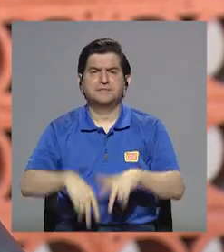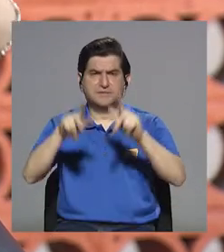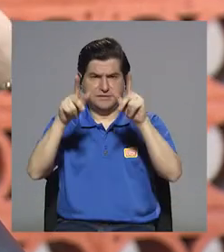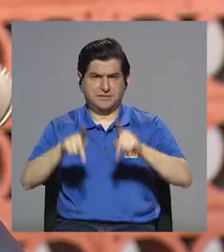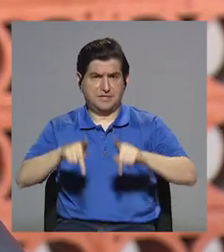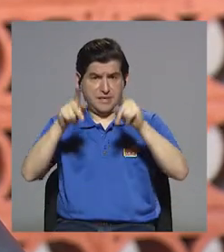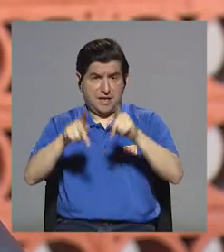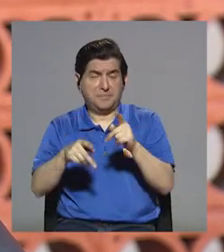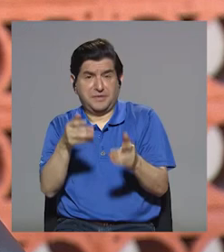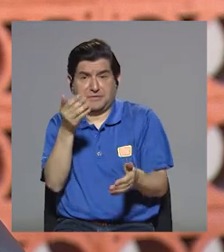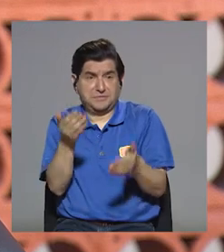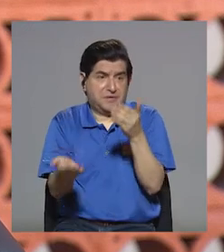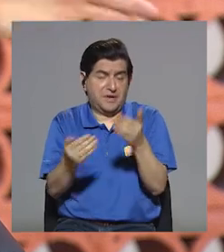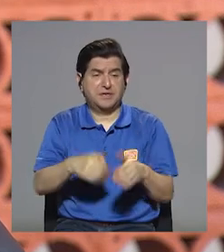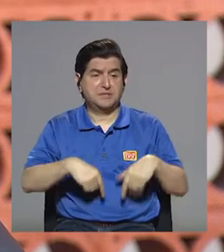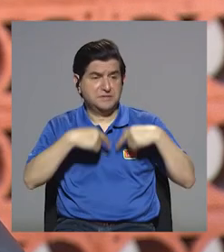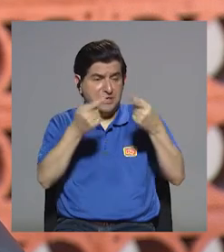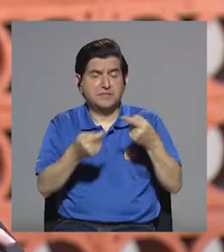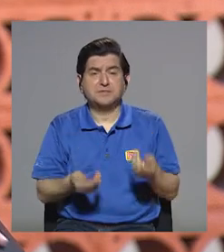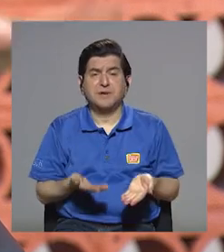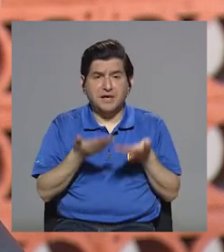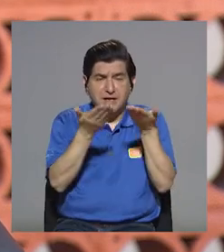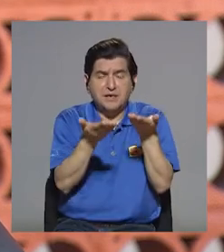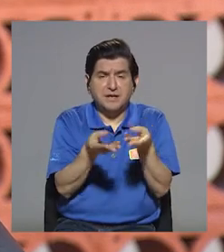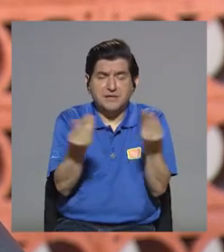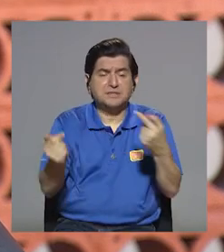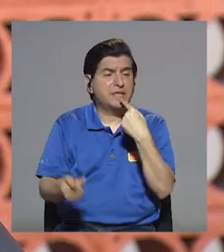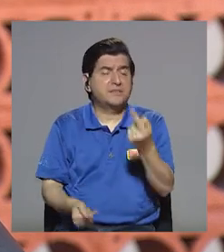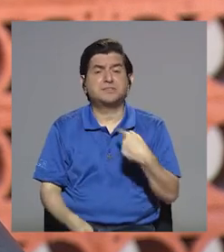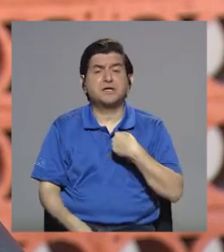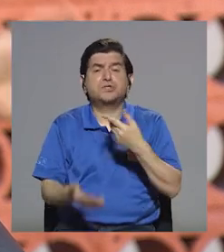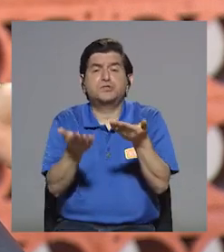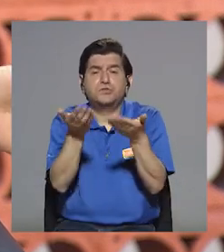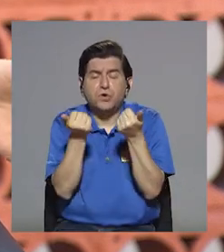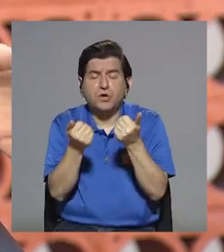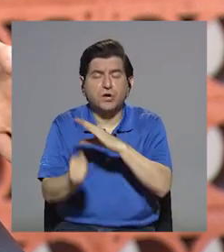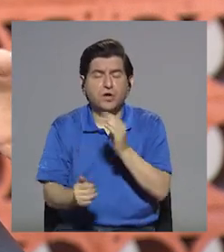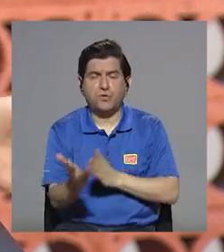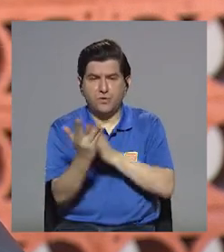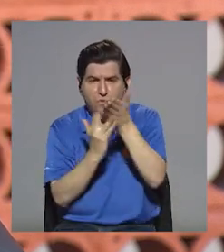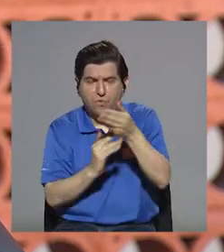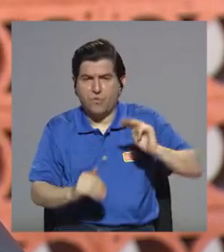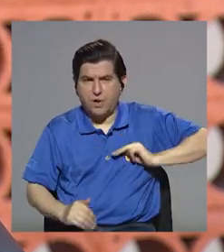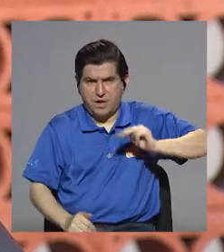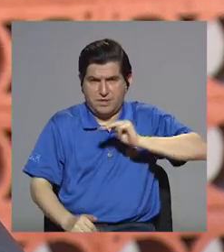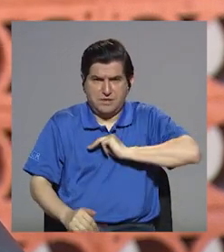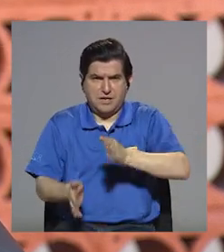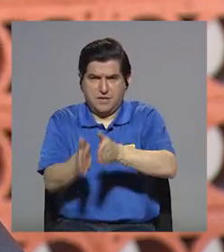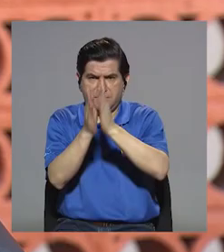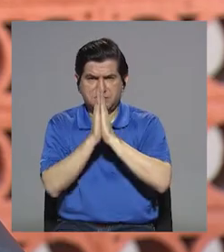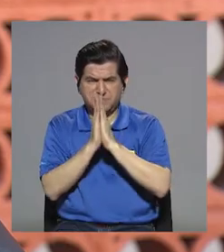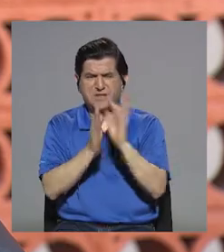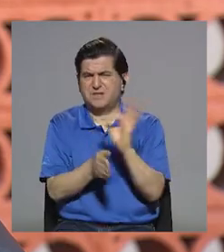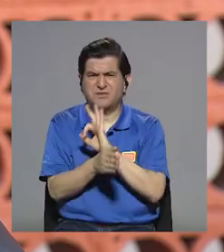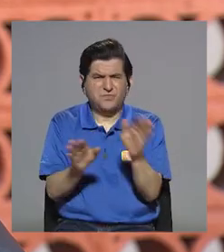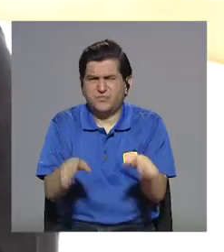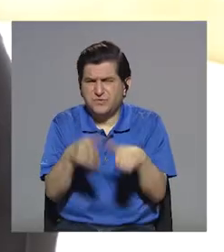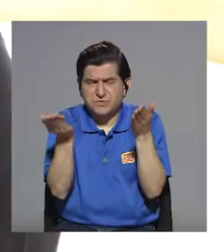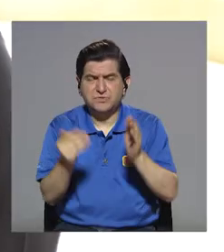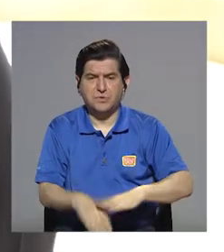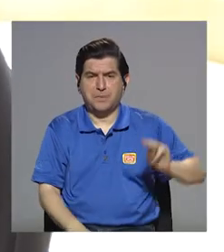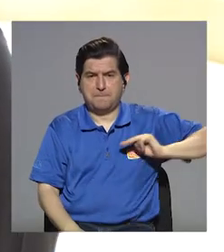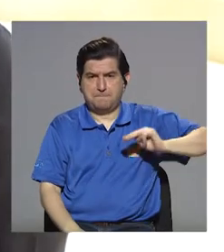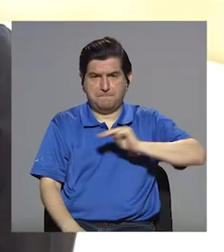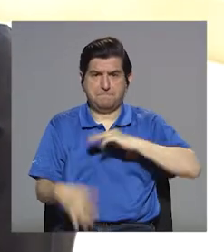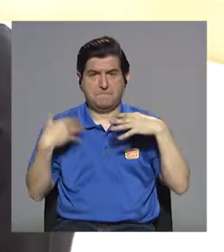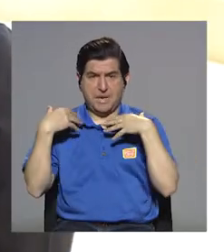persona llega, les lleva el producto y dice yo quiero o es a través del ministerio que les pide? ¿Cómo funciona? Bueno, el